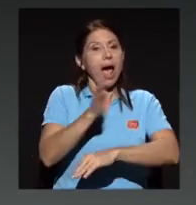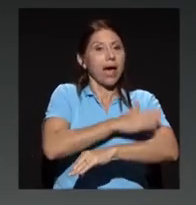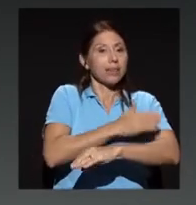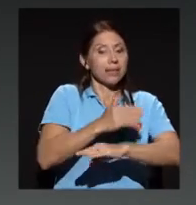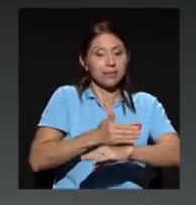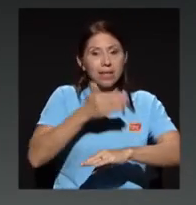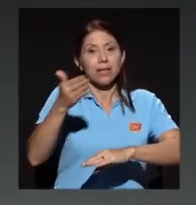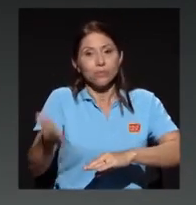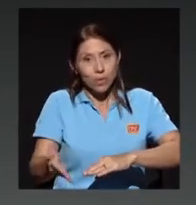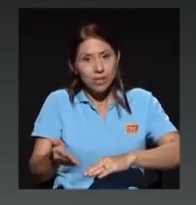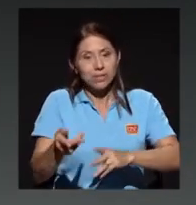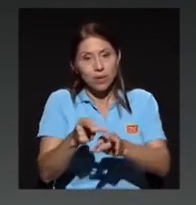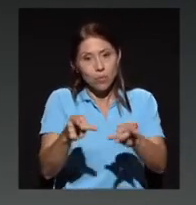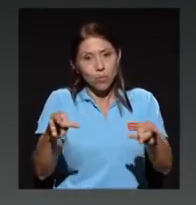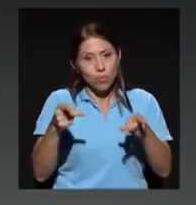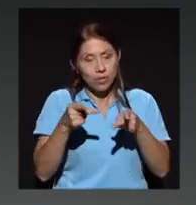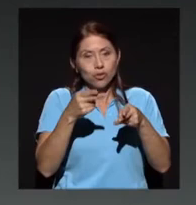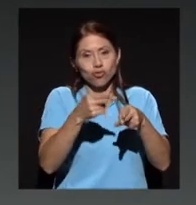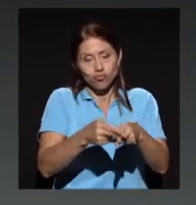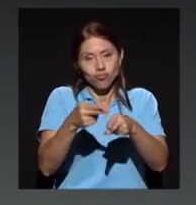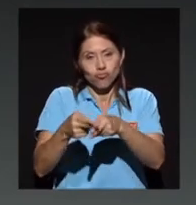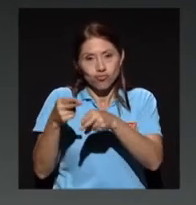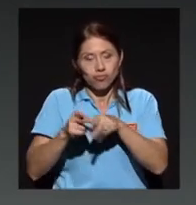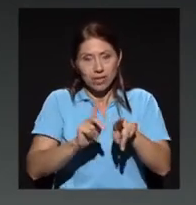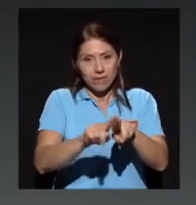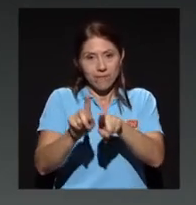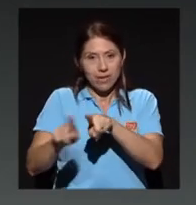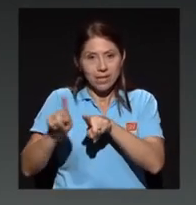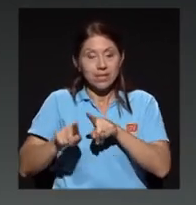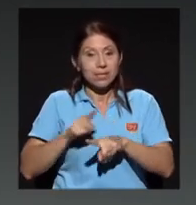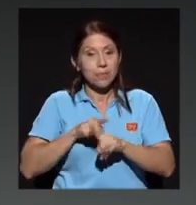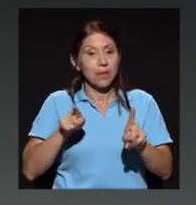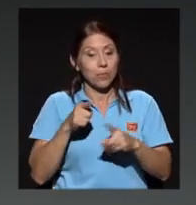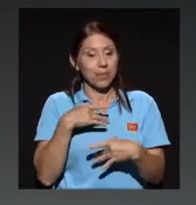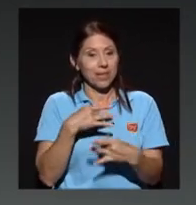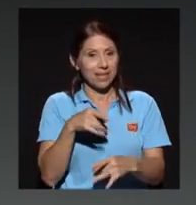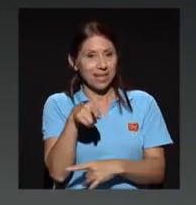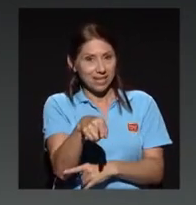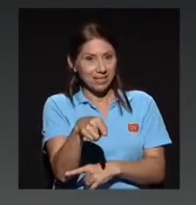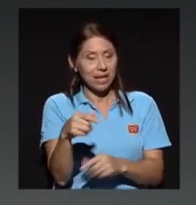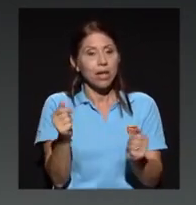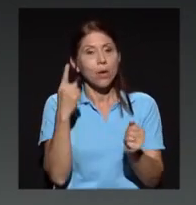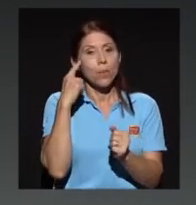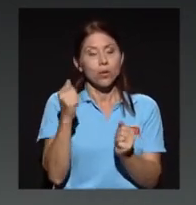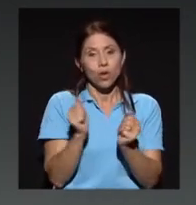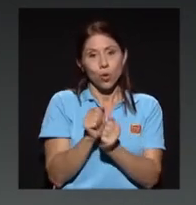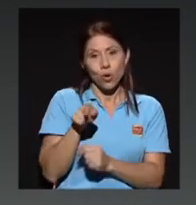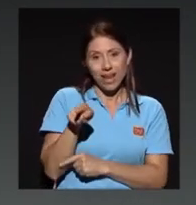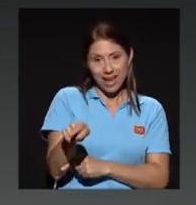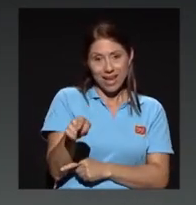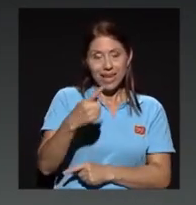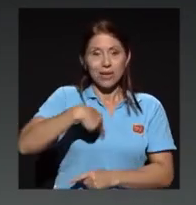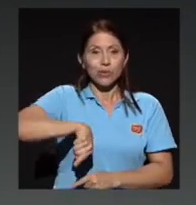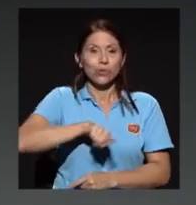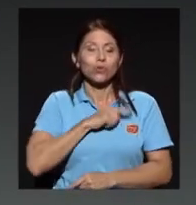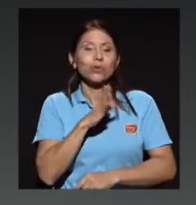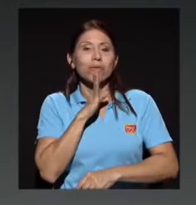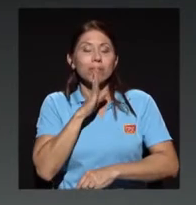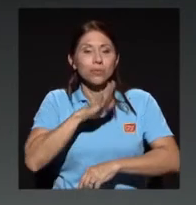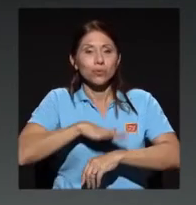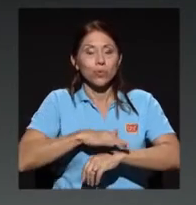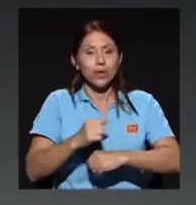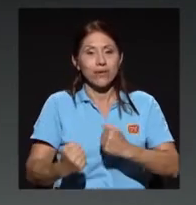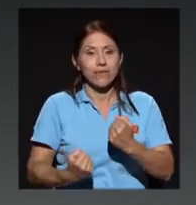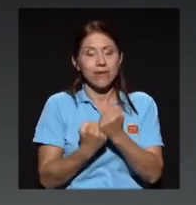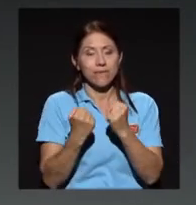pero me interesa ese porque con él hablamos de reforzar el talento